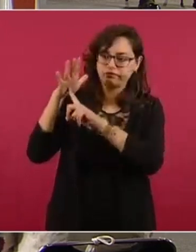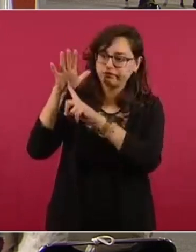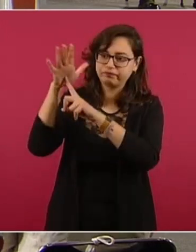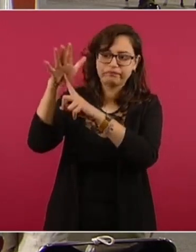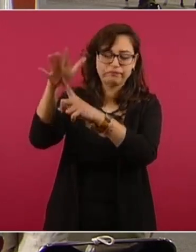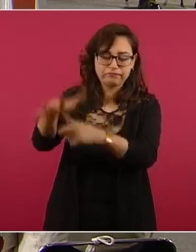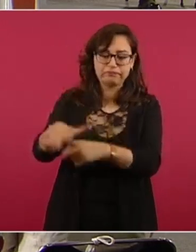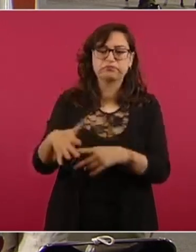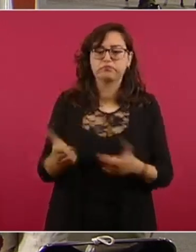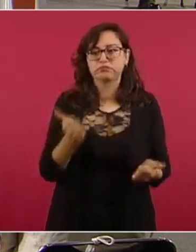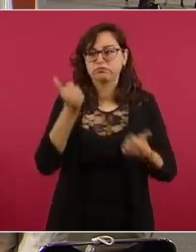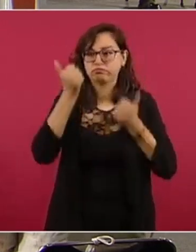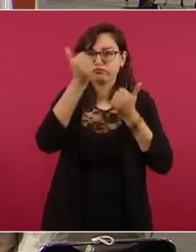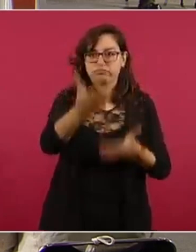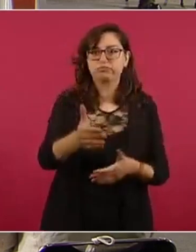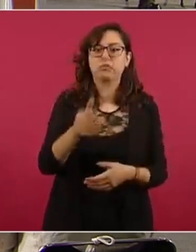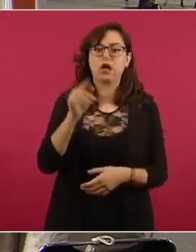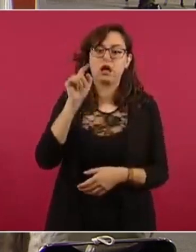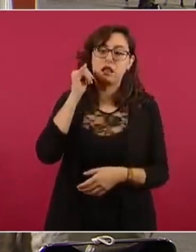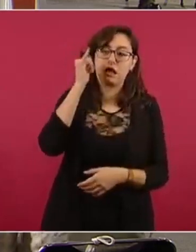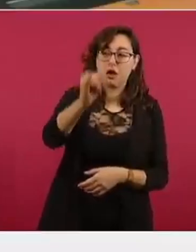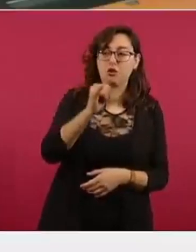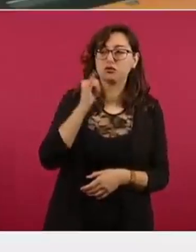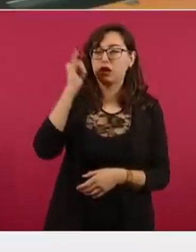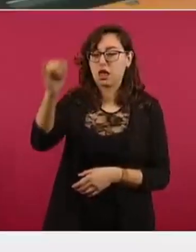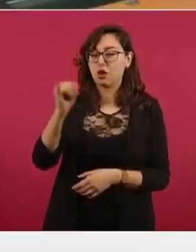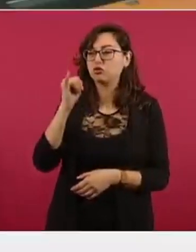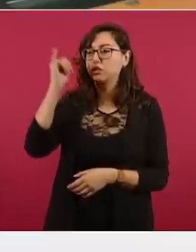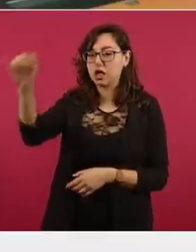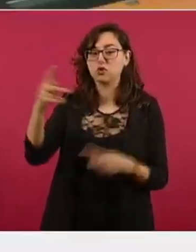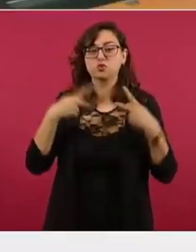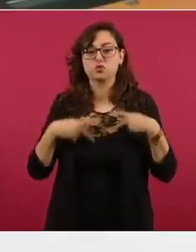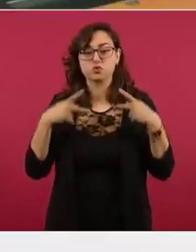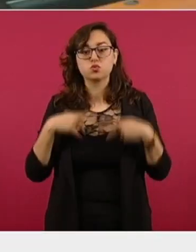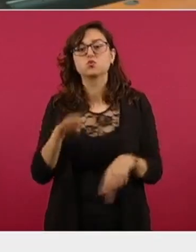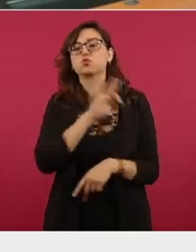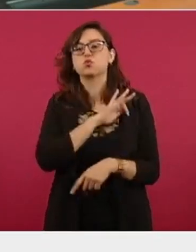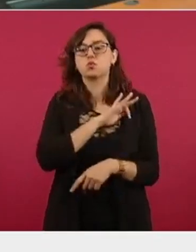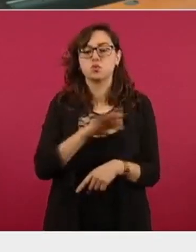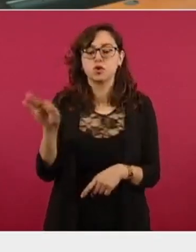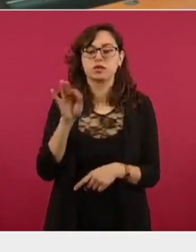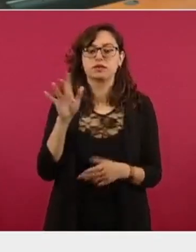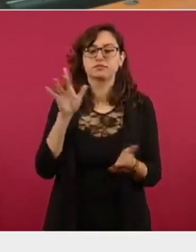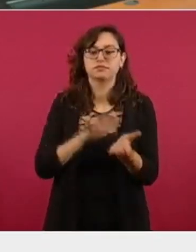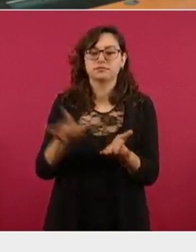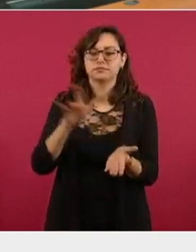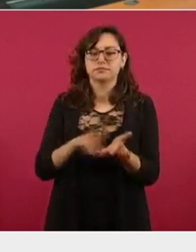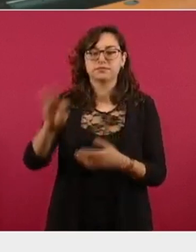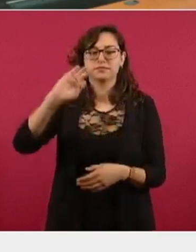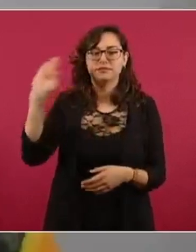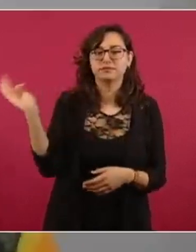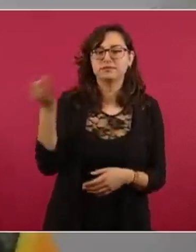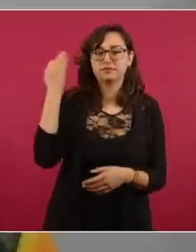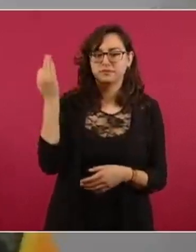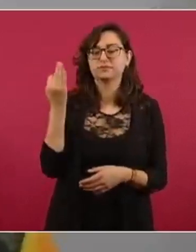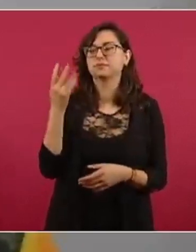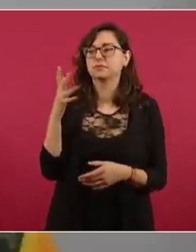tropas a lo más recóndito para que tenga la población civil el apoyo del gobierno federal en este